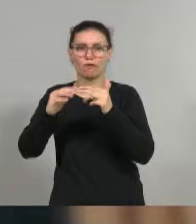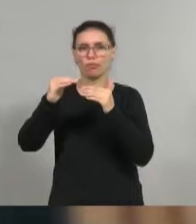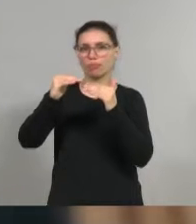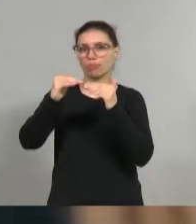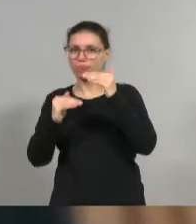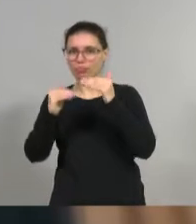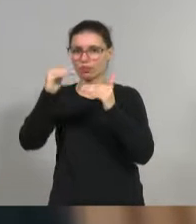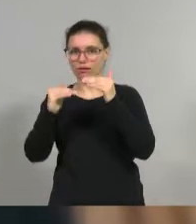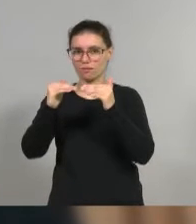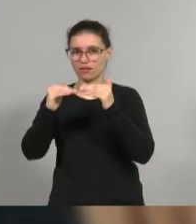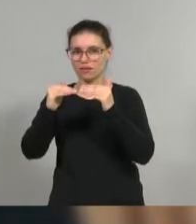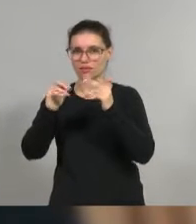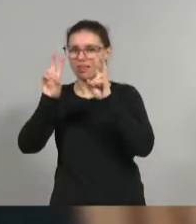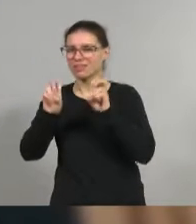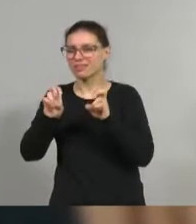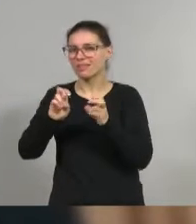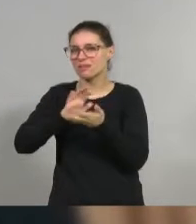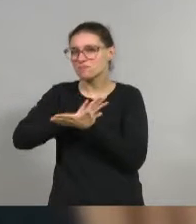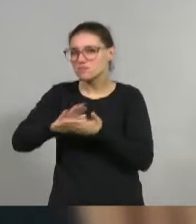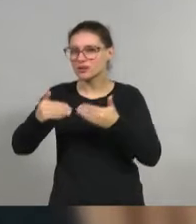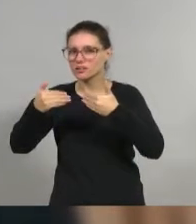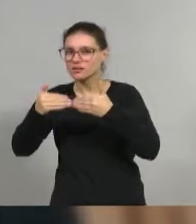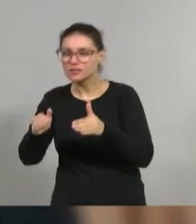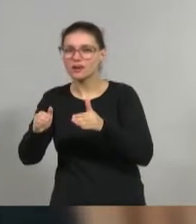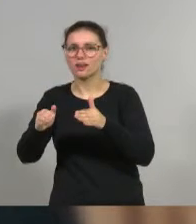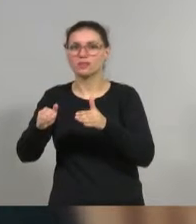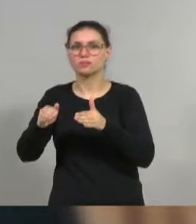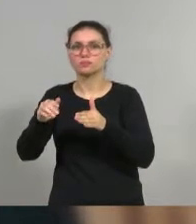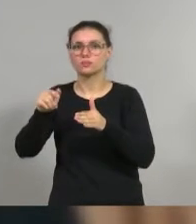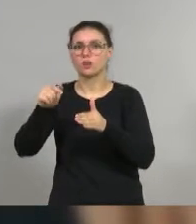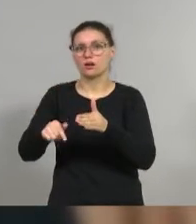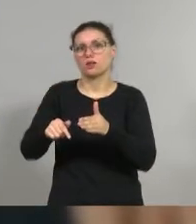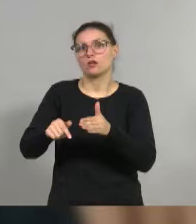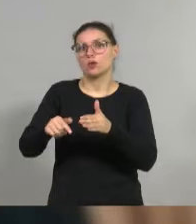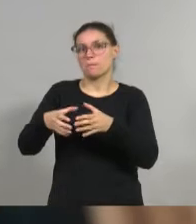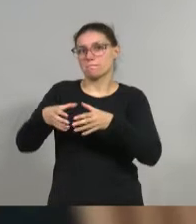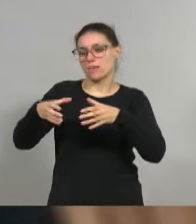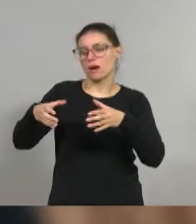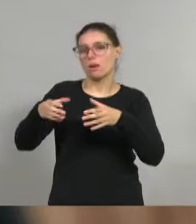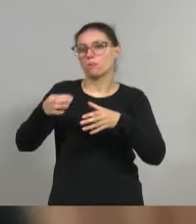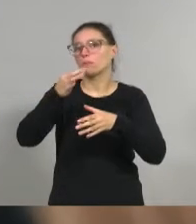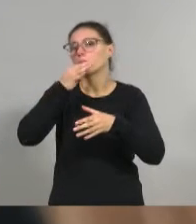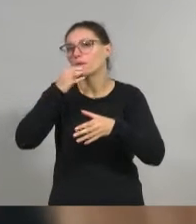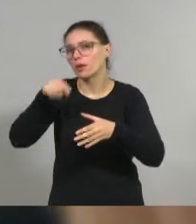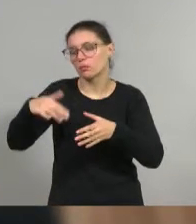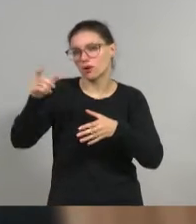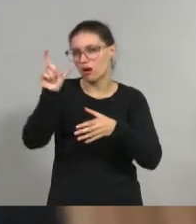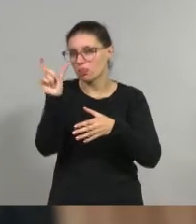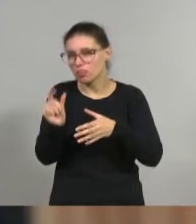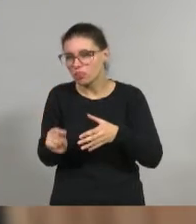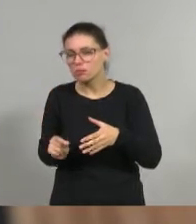que el neoliberalismo ha generado en las últimas décadas y se han acrecentado, en el caso de nuestro país, a partir de